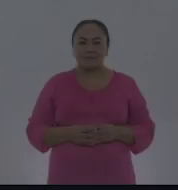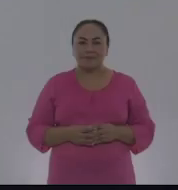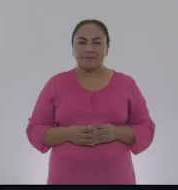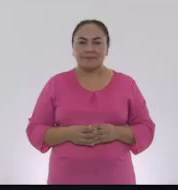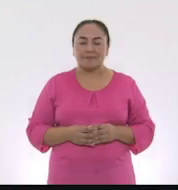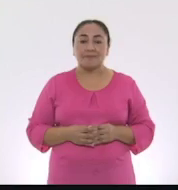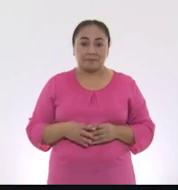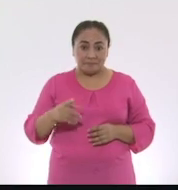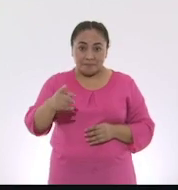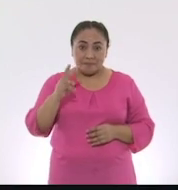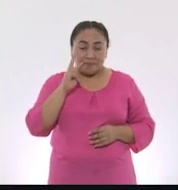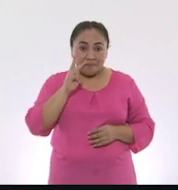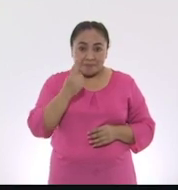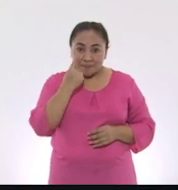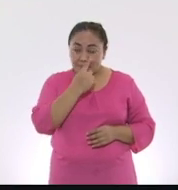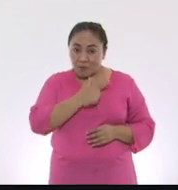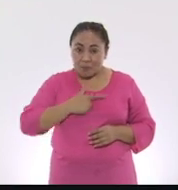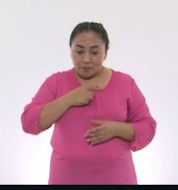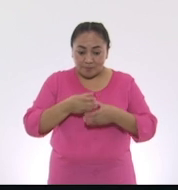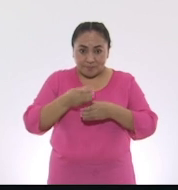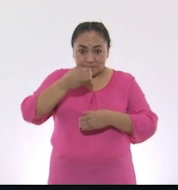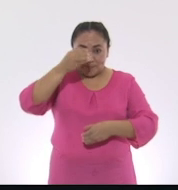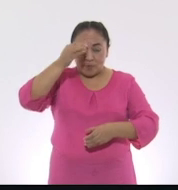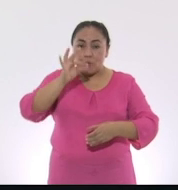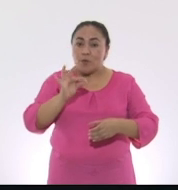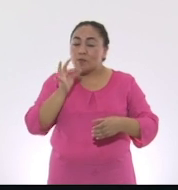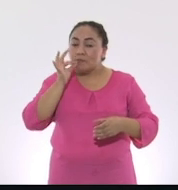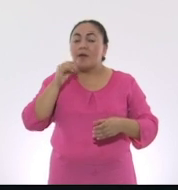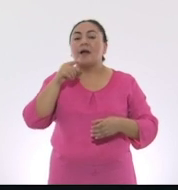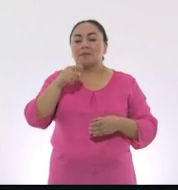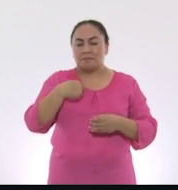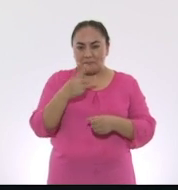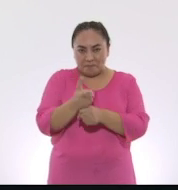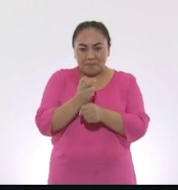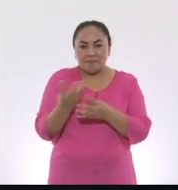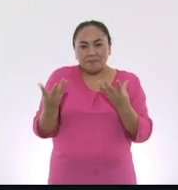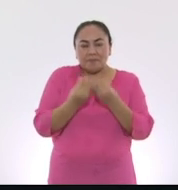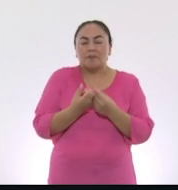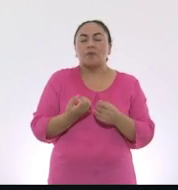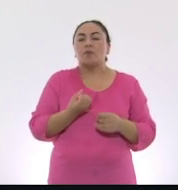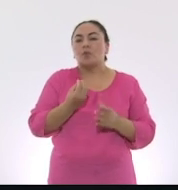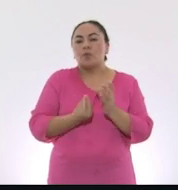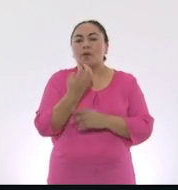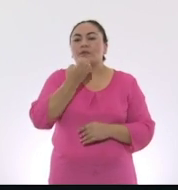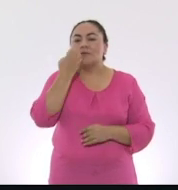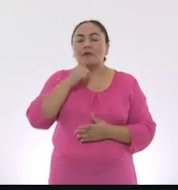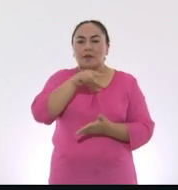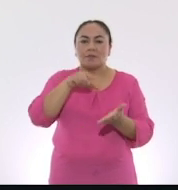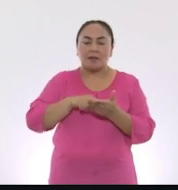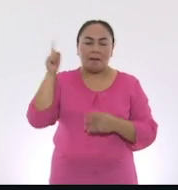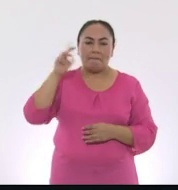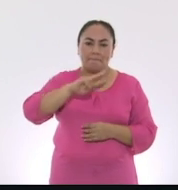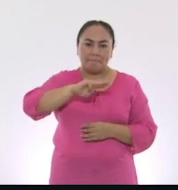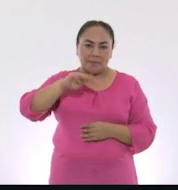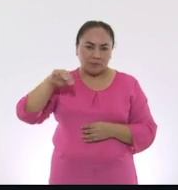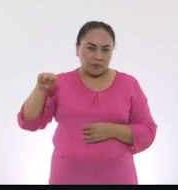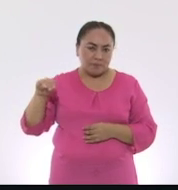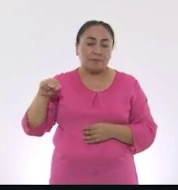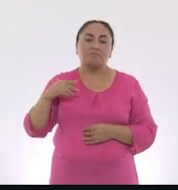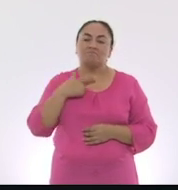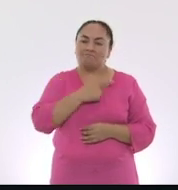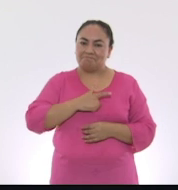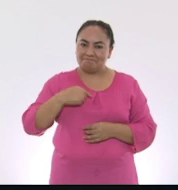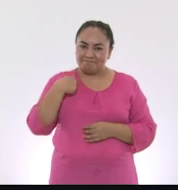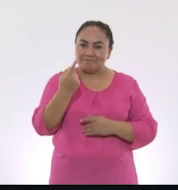Si te gustó el Fagot, te invito a formar parte de la orquesta de la Nueva Escuela Mexicana de Michoacán. En donde con